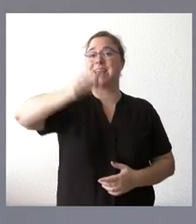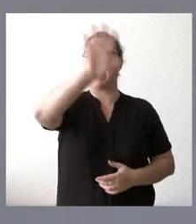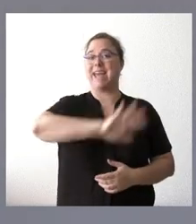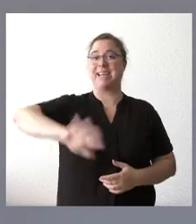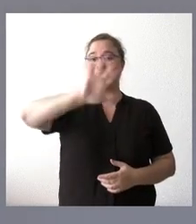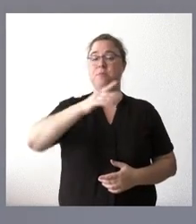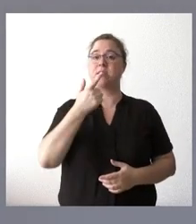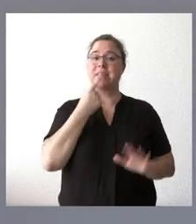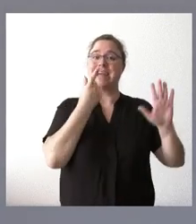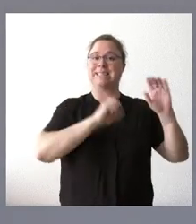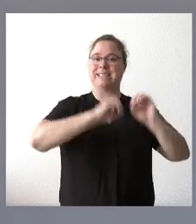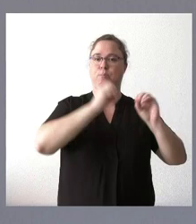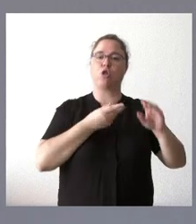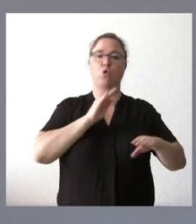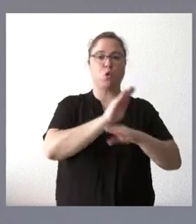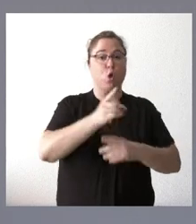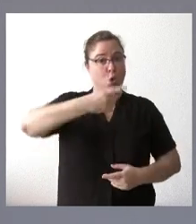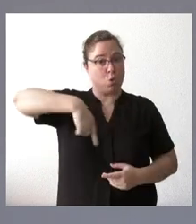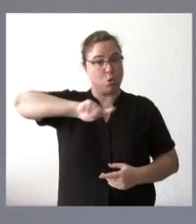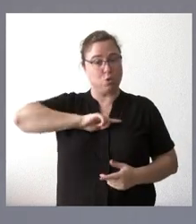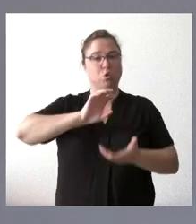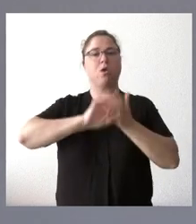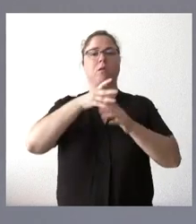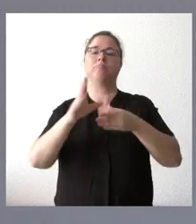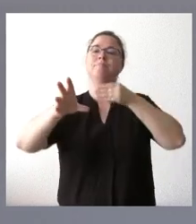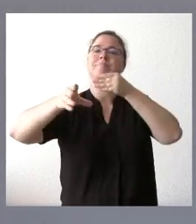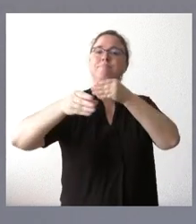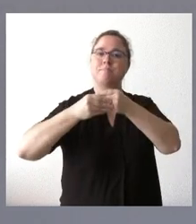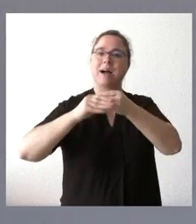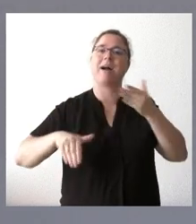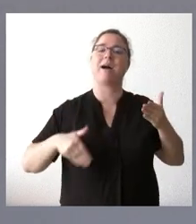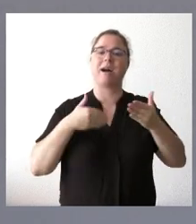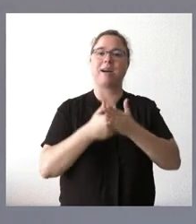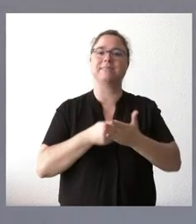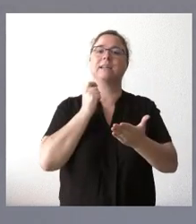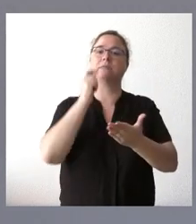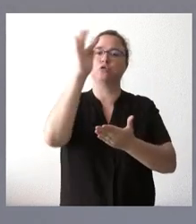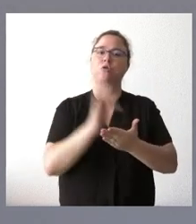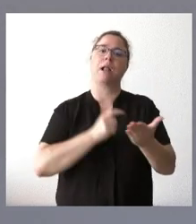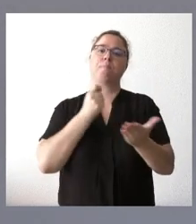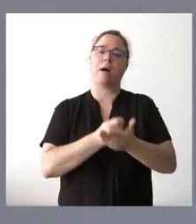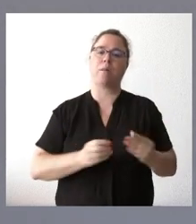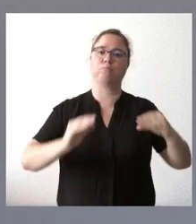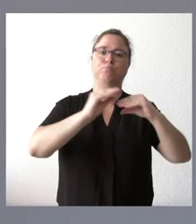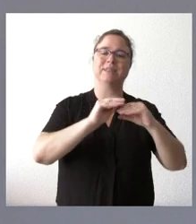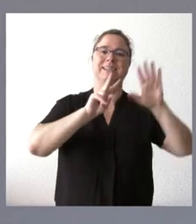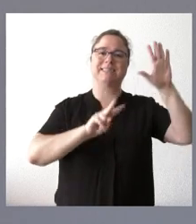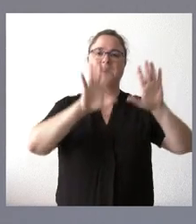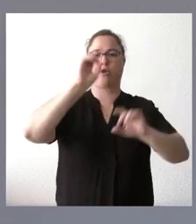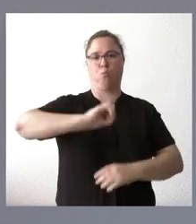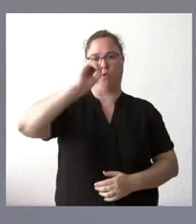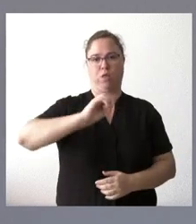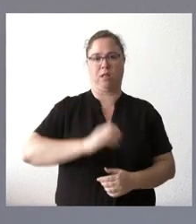60% de ayuda. Nosotros en Castilla y León complementamos esta ayuda hasta alcanzar el 75%. Respecto a los programas de